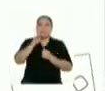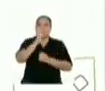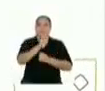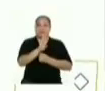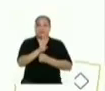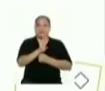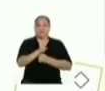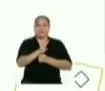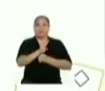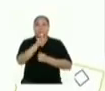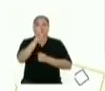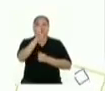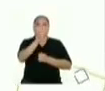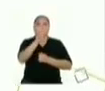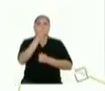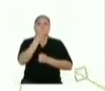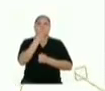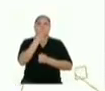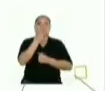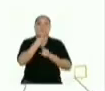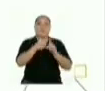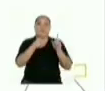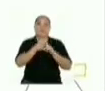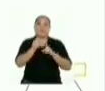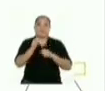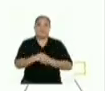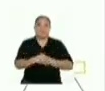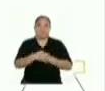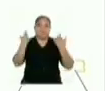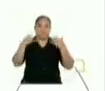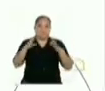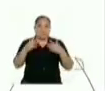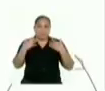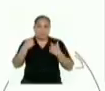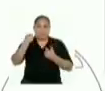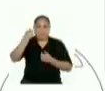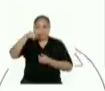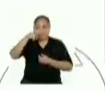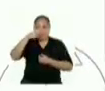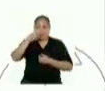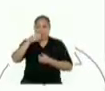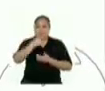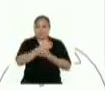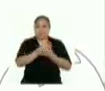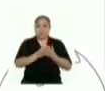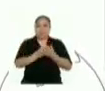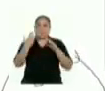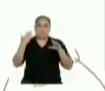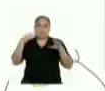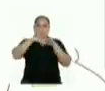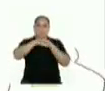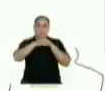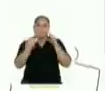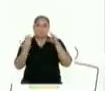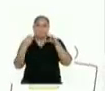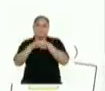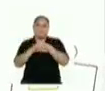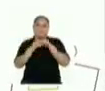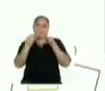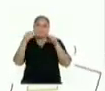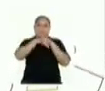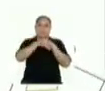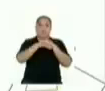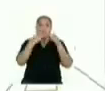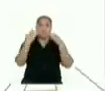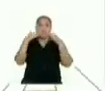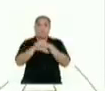4 unidades de 3 colores distintos. Una vez que tengan los 12 módulos, van insertando las pestañas